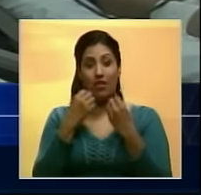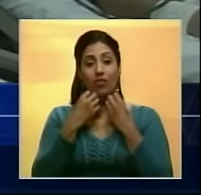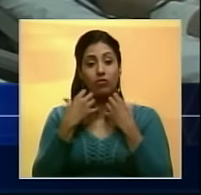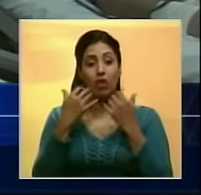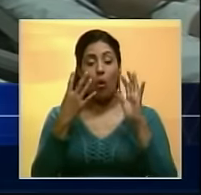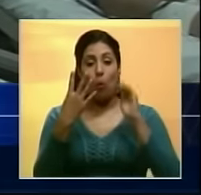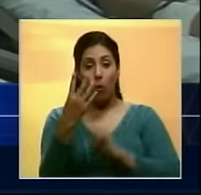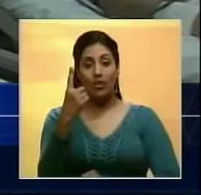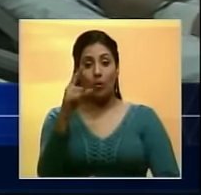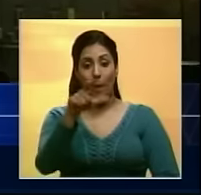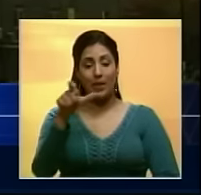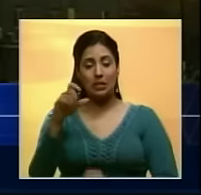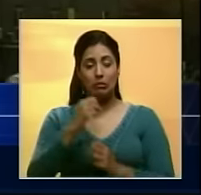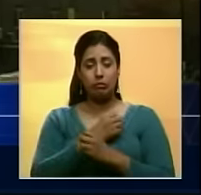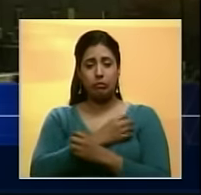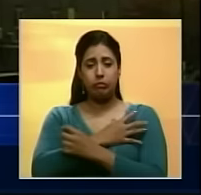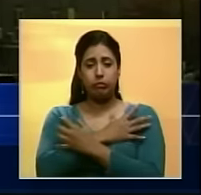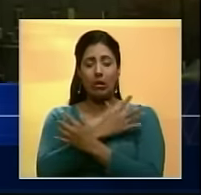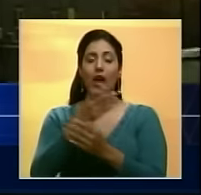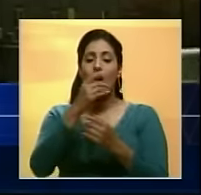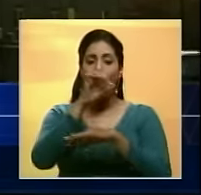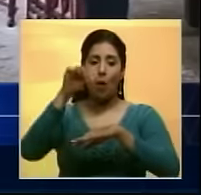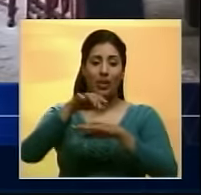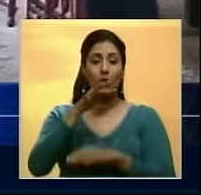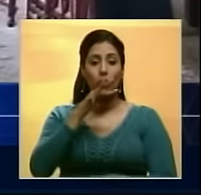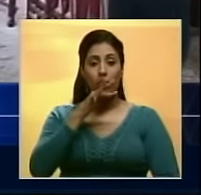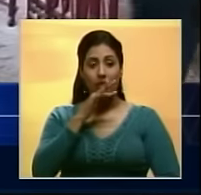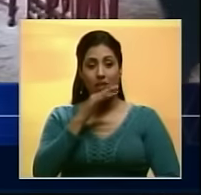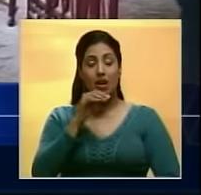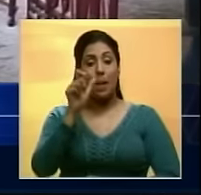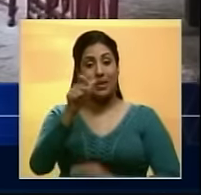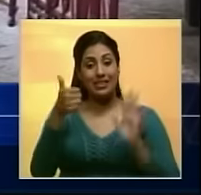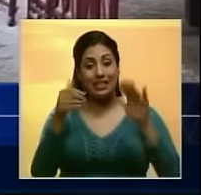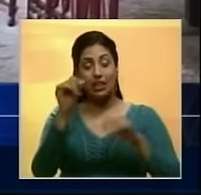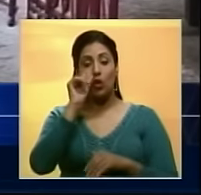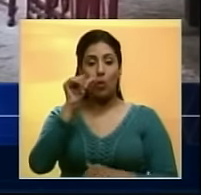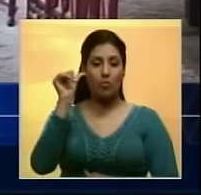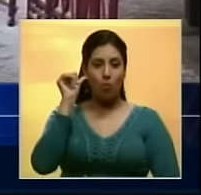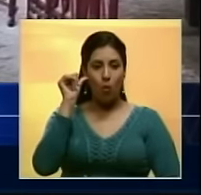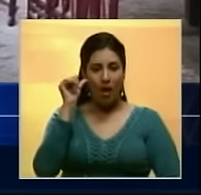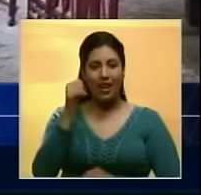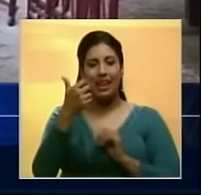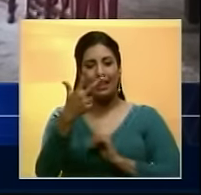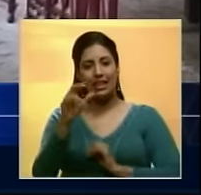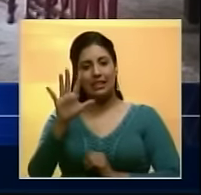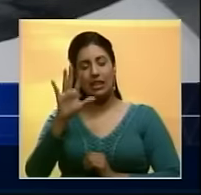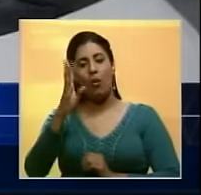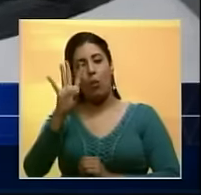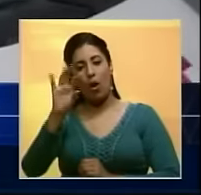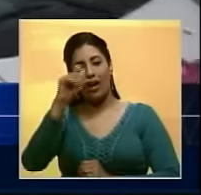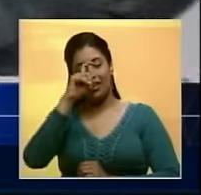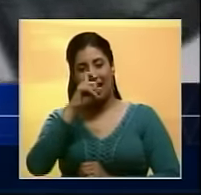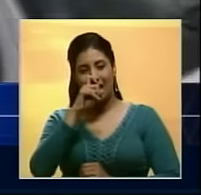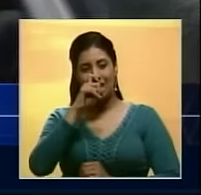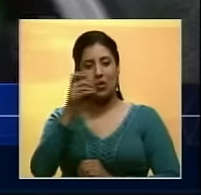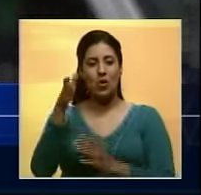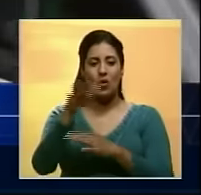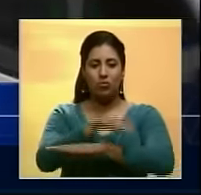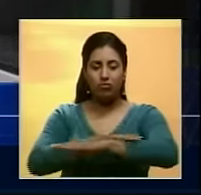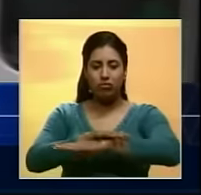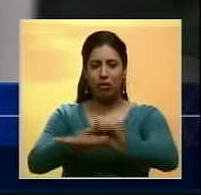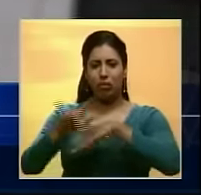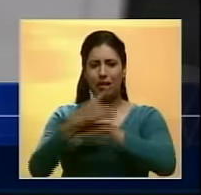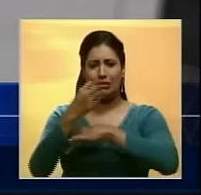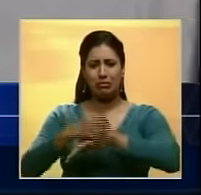Otras 41 personas intoxicadas permanecen hospitalizadas. Los fallecidos son hombres y mujeres de 35 y 40 años de edad. El